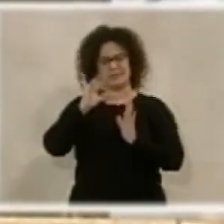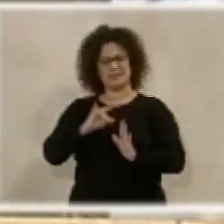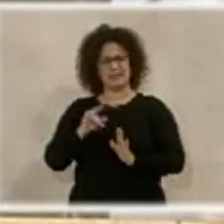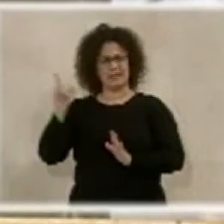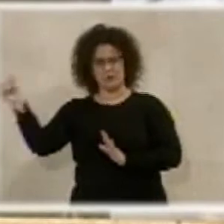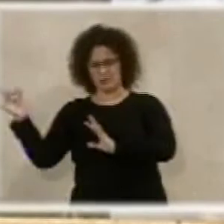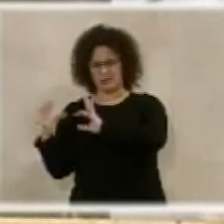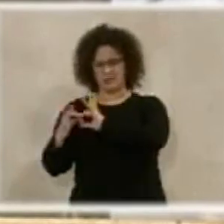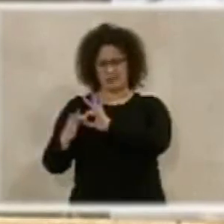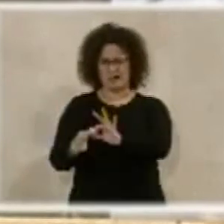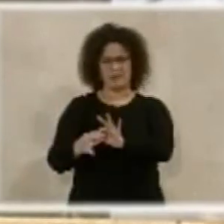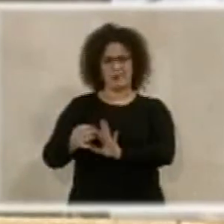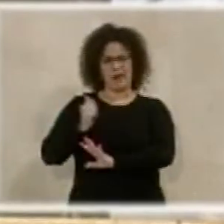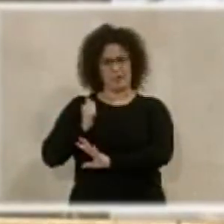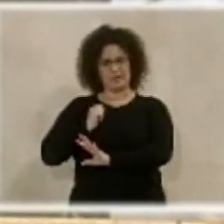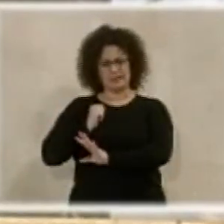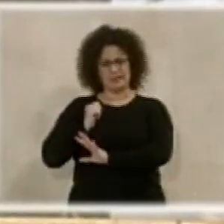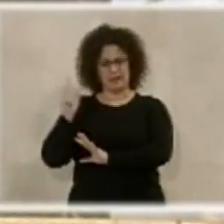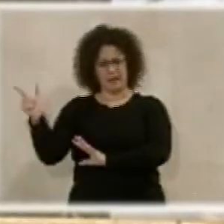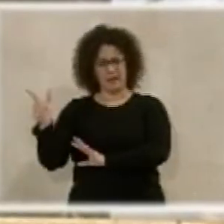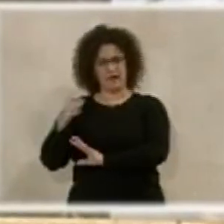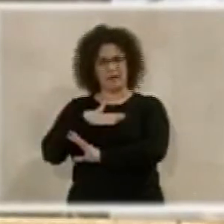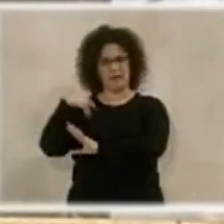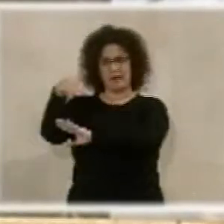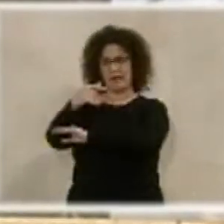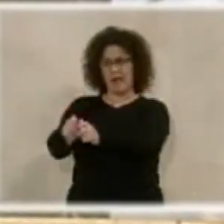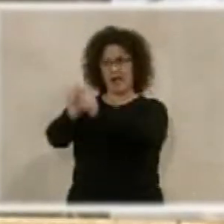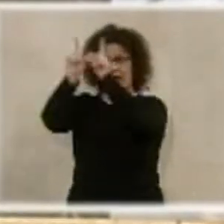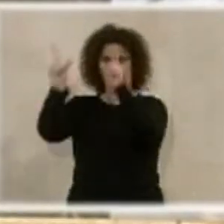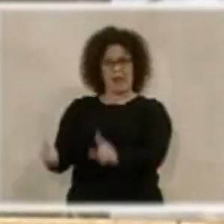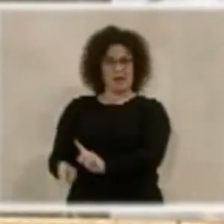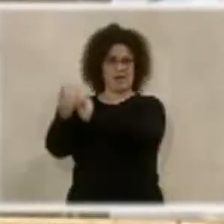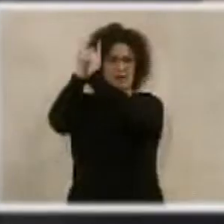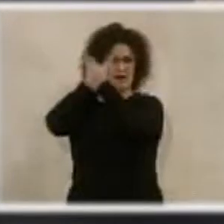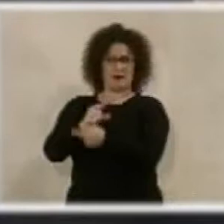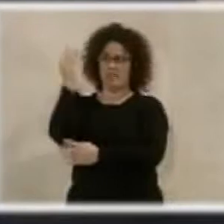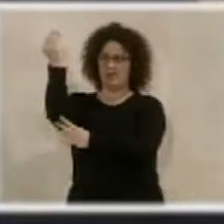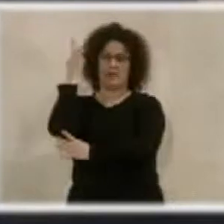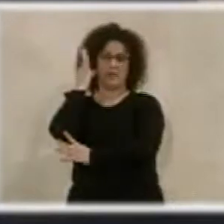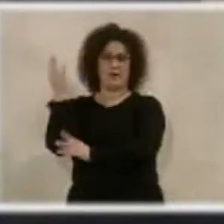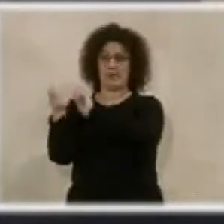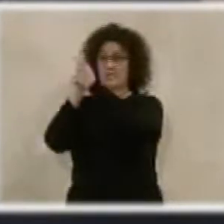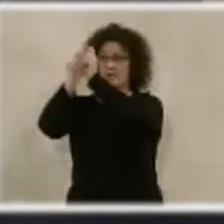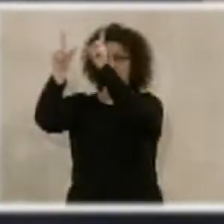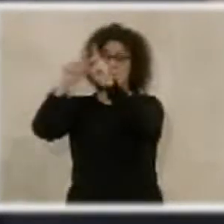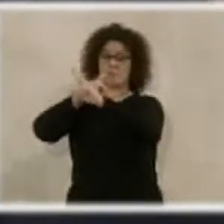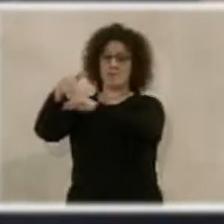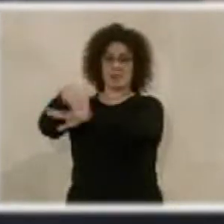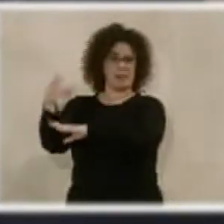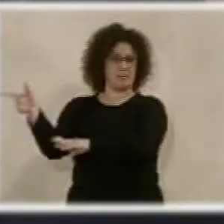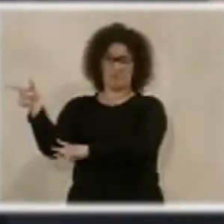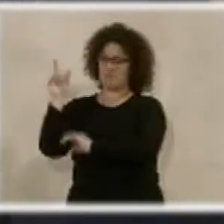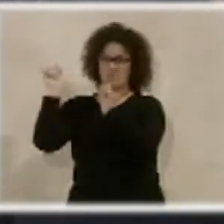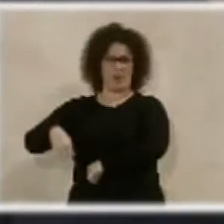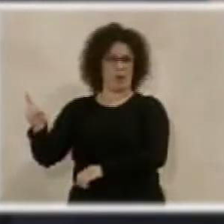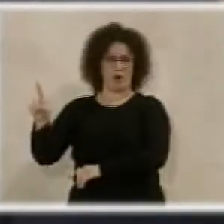lo traiga usted encima de esto a remolque para cambiar la calle de Dolores, pues me parece muy desacertado por su